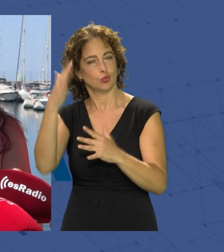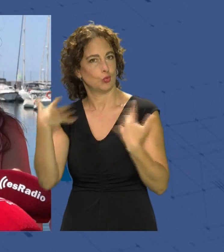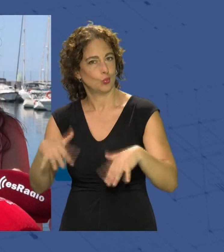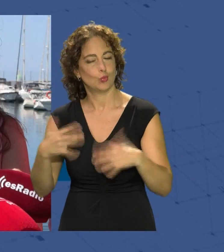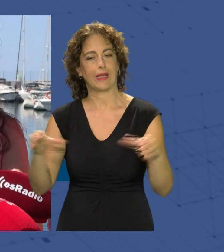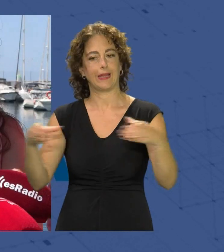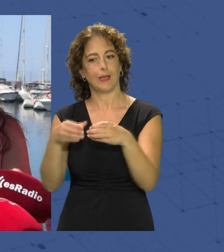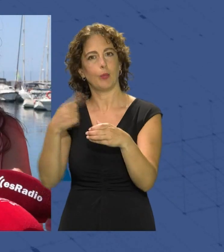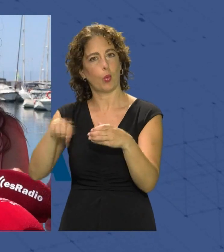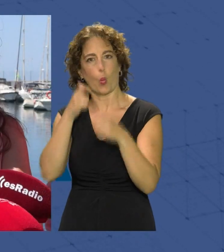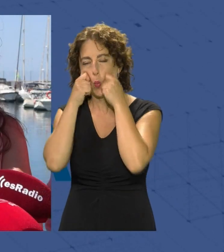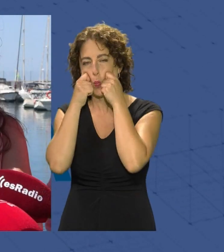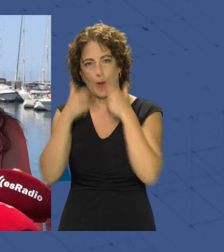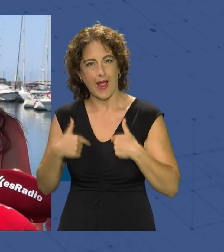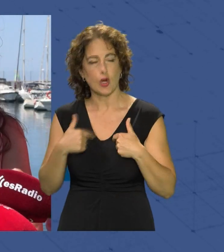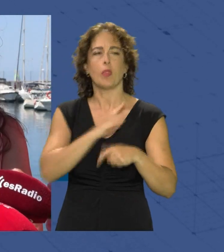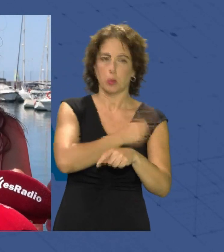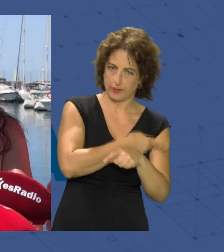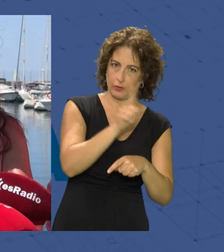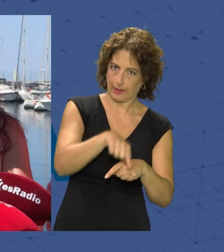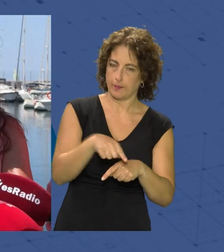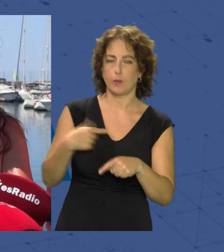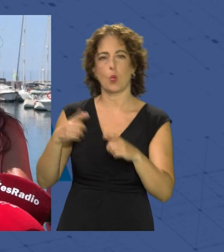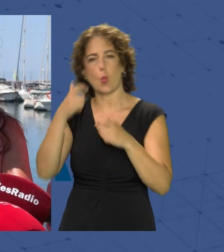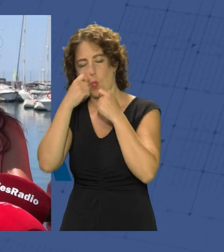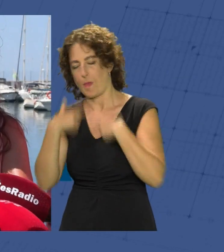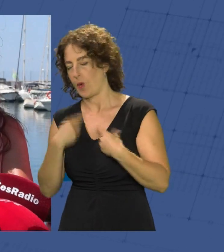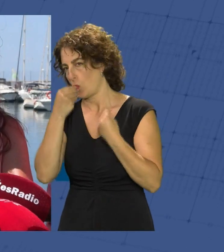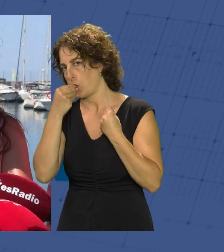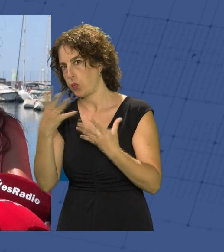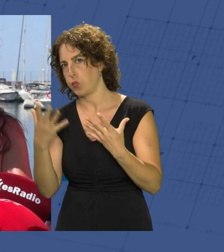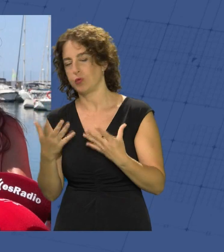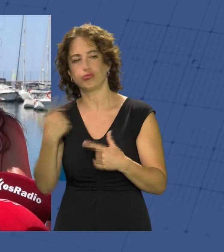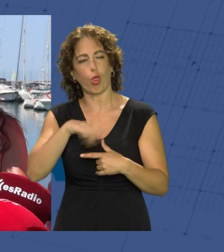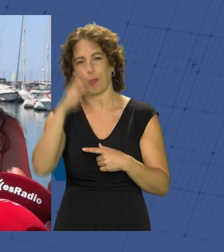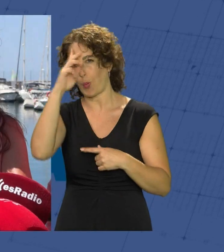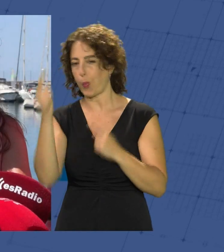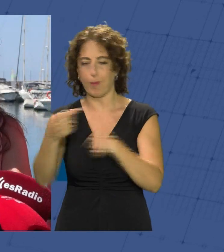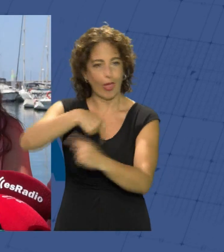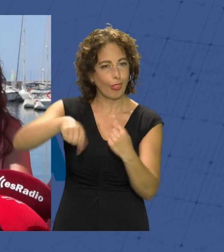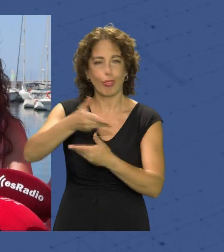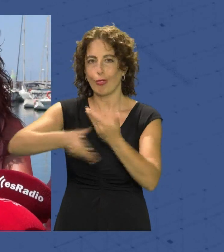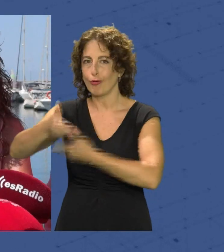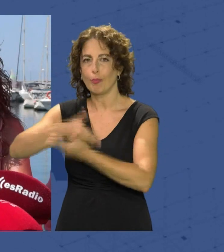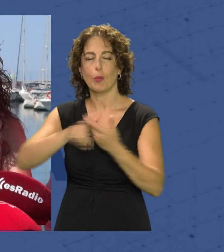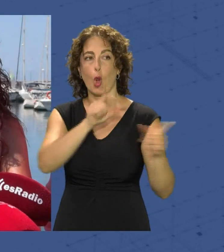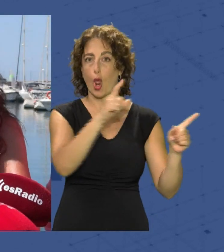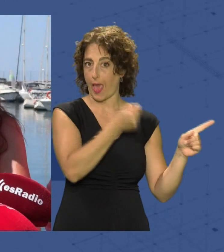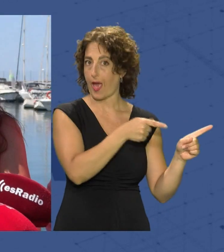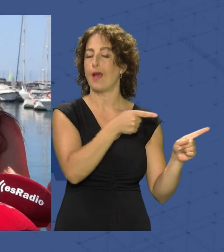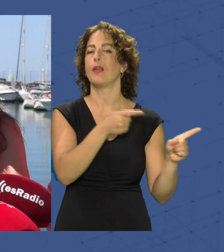equipo humano más que deportivo muy grande o todos se preocupaban por todo Lola por ejemplo que es una